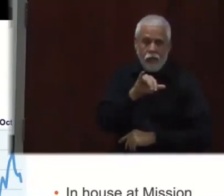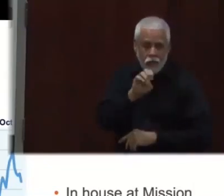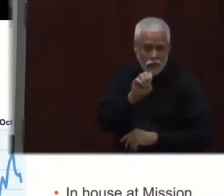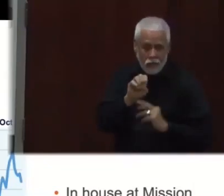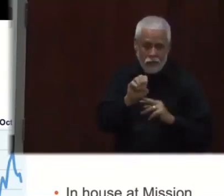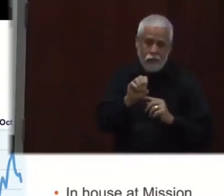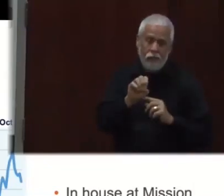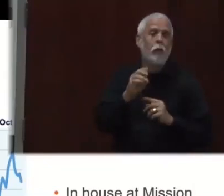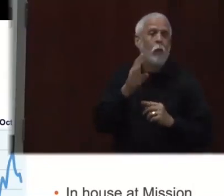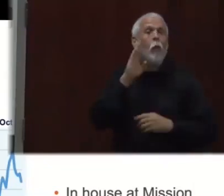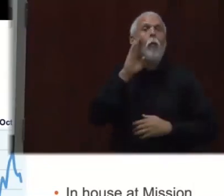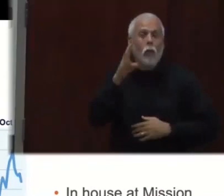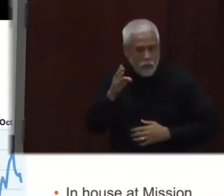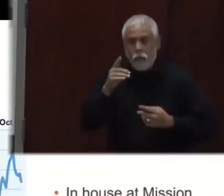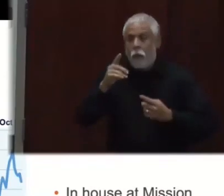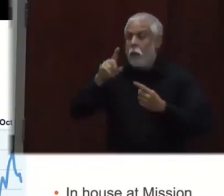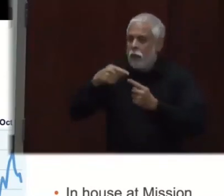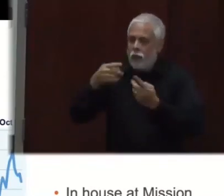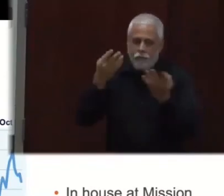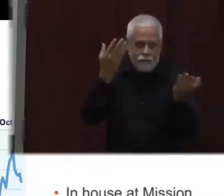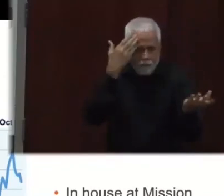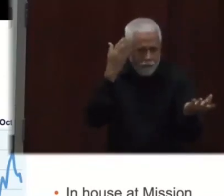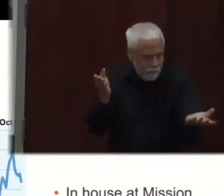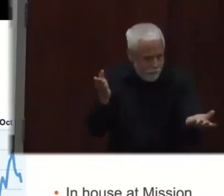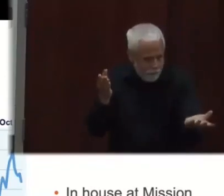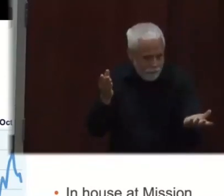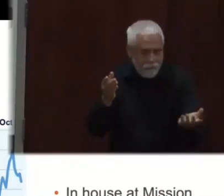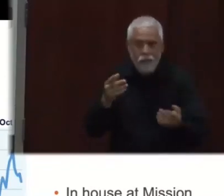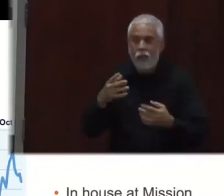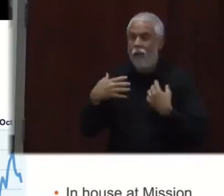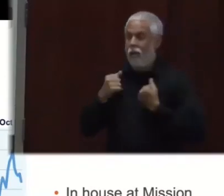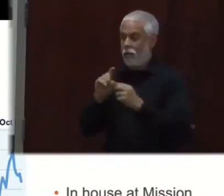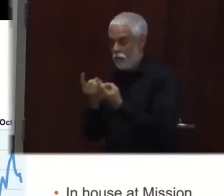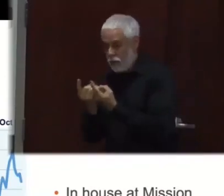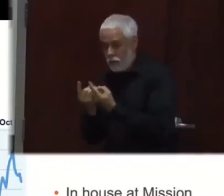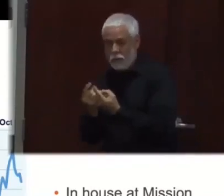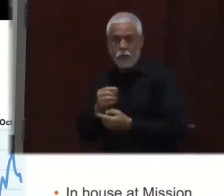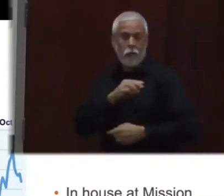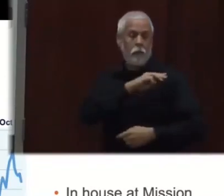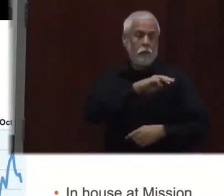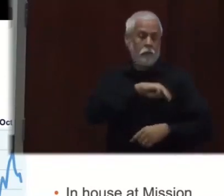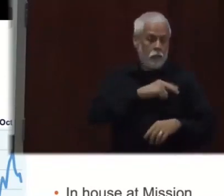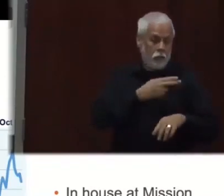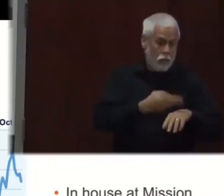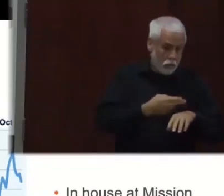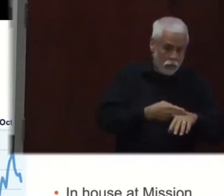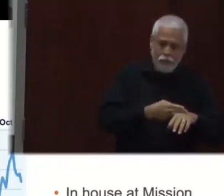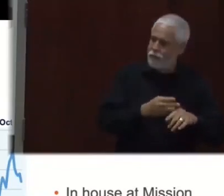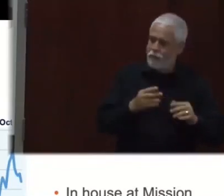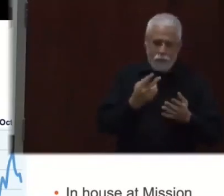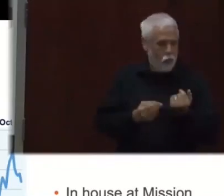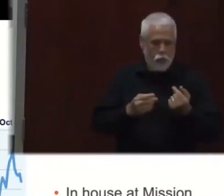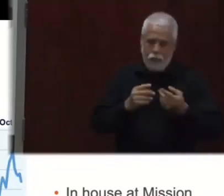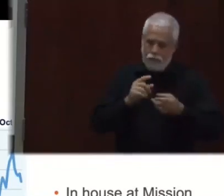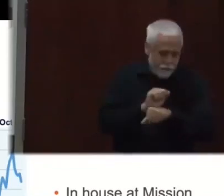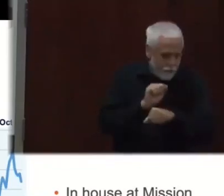el estado para obtener suministros de estas vacunas. Pero la mejor estrategia que tenemos ahora y hasta el próximo año